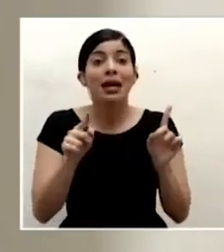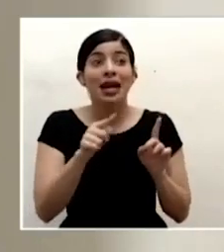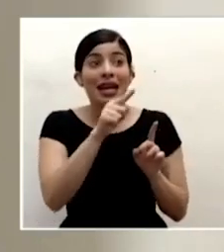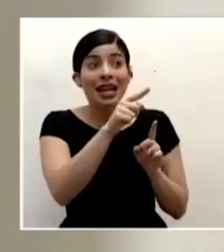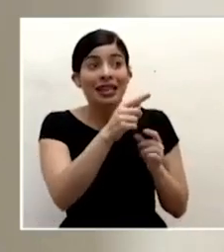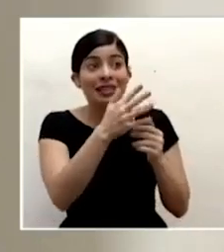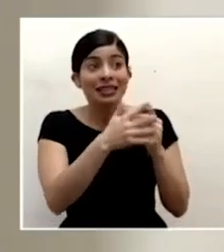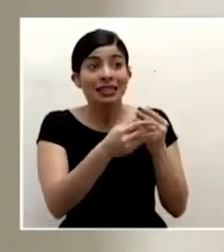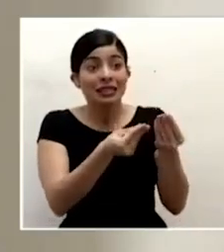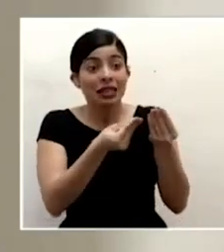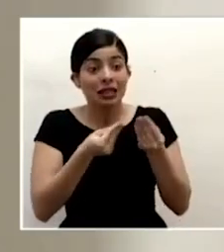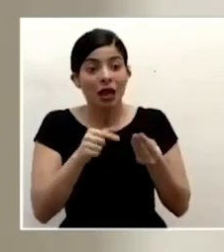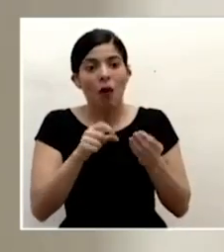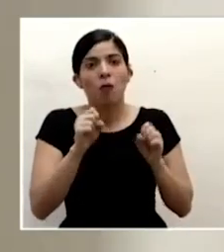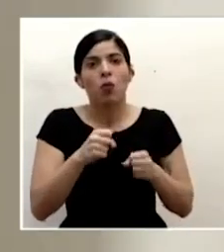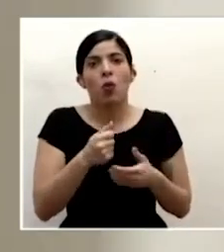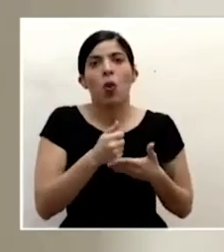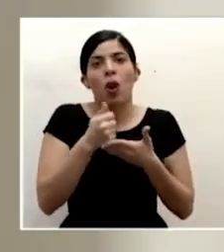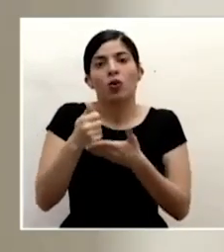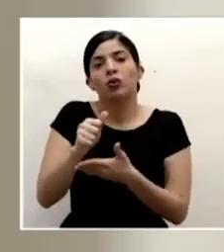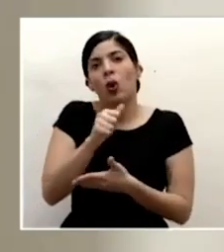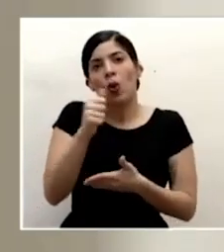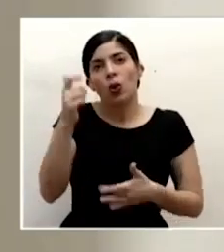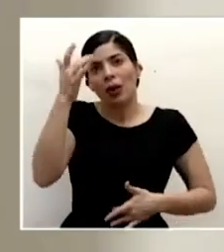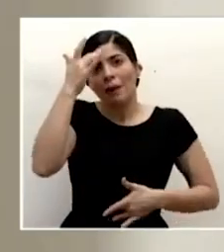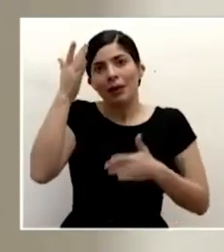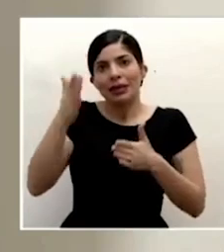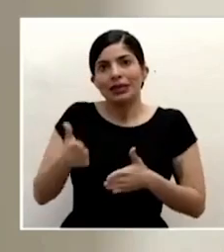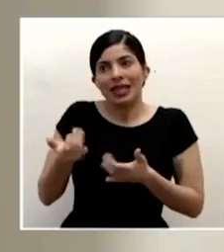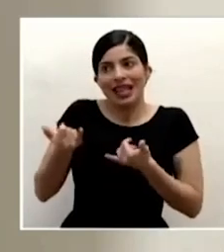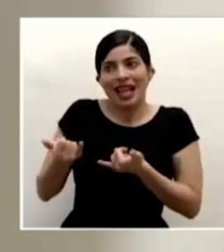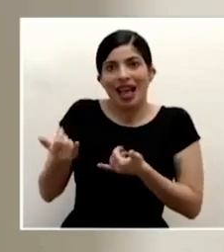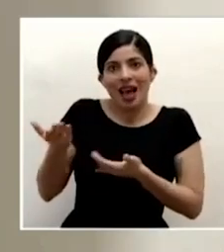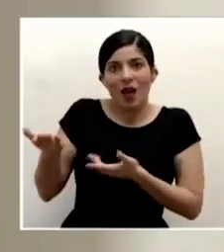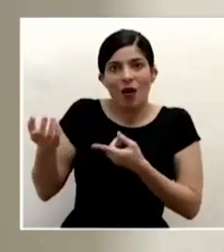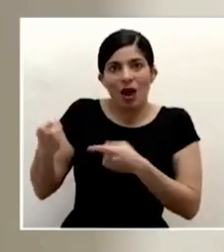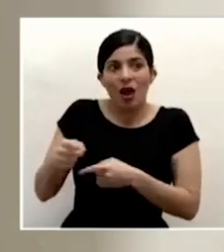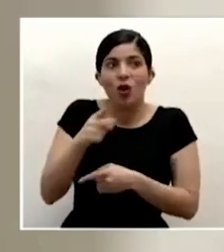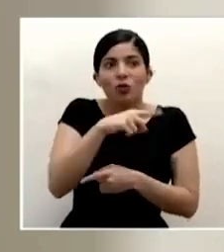paciente que en este momento esté pasando por lo que ustedes ya pasaron